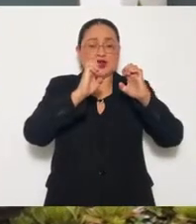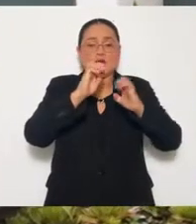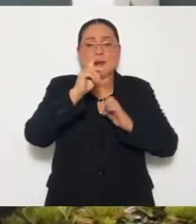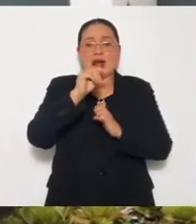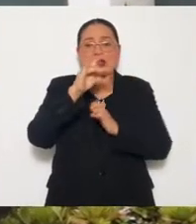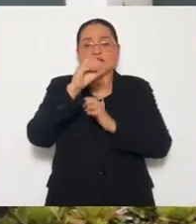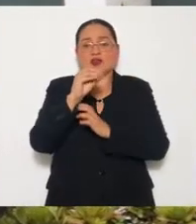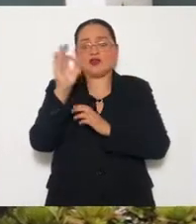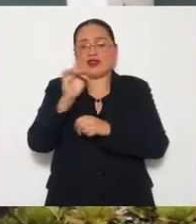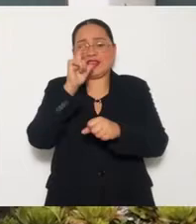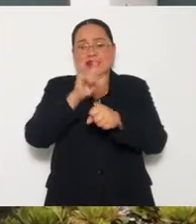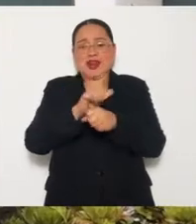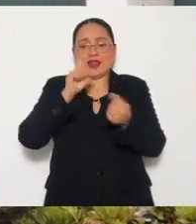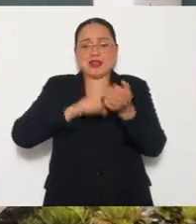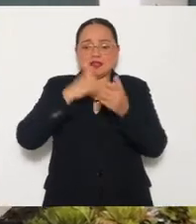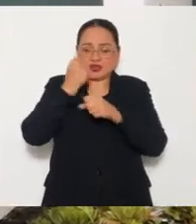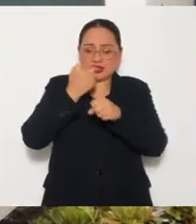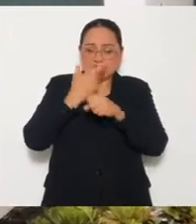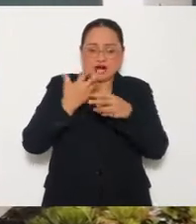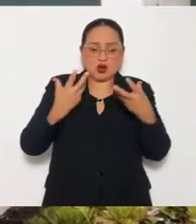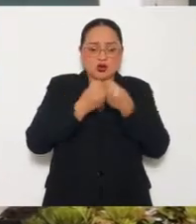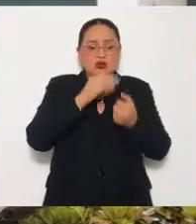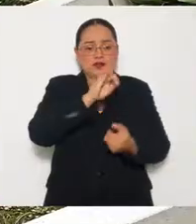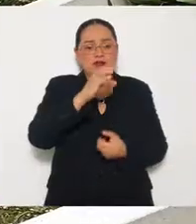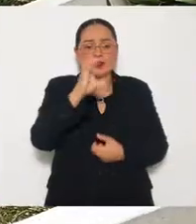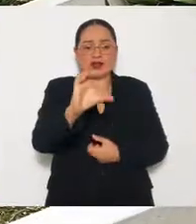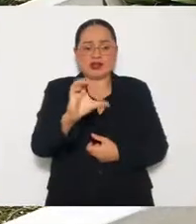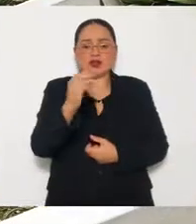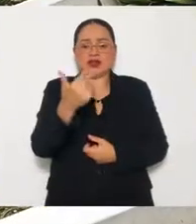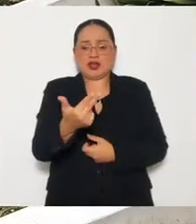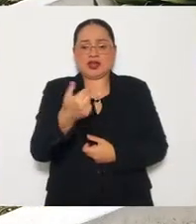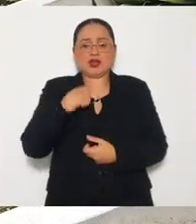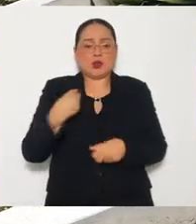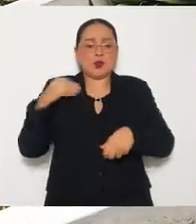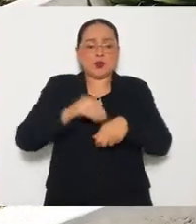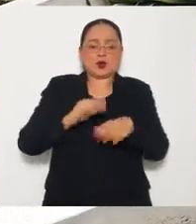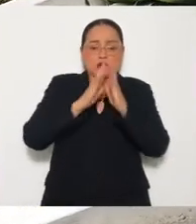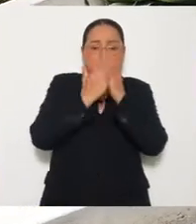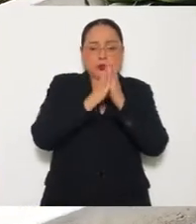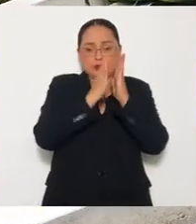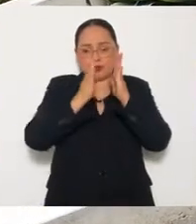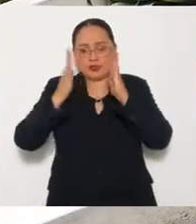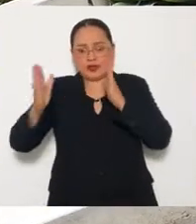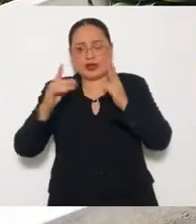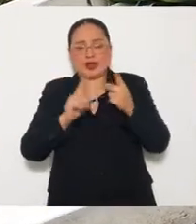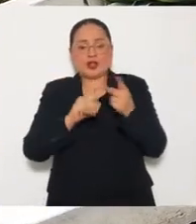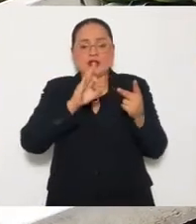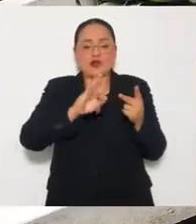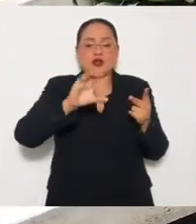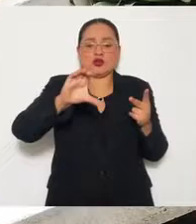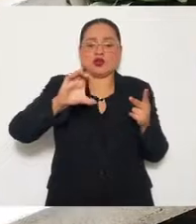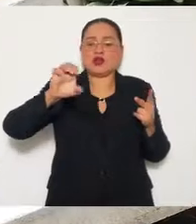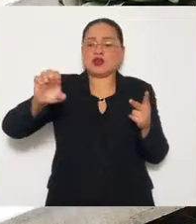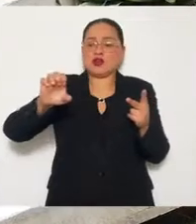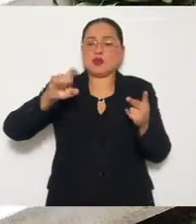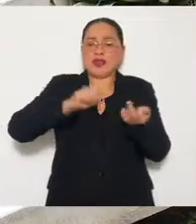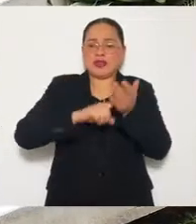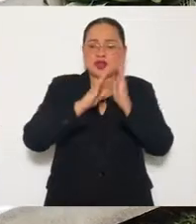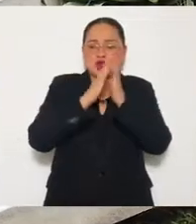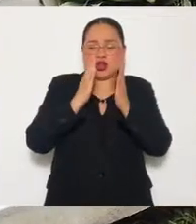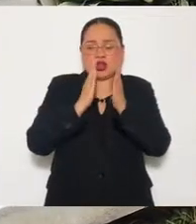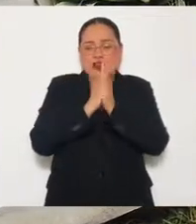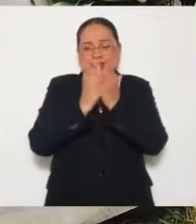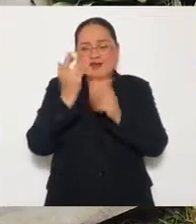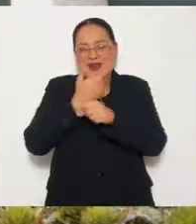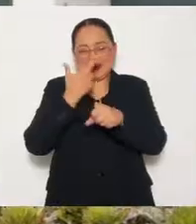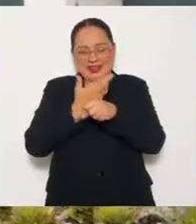Federal, cuando fui secretario de la Función Pública con Calderón, hice la biblioteca, la librería del Fondo de Cultura Económica, la librería